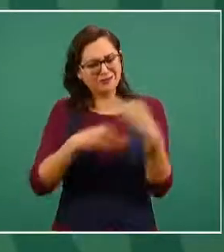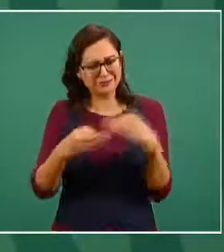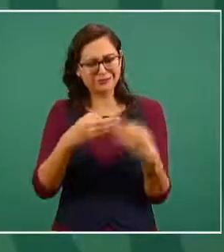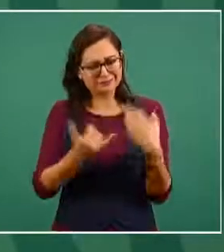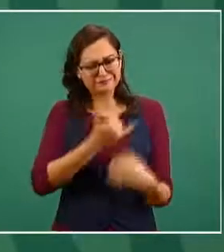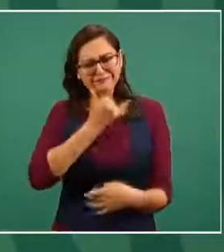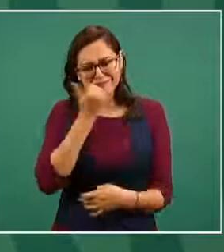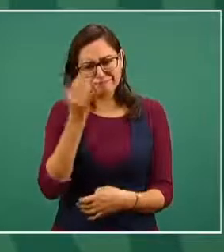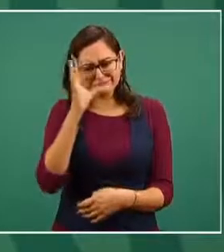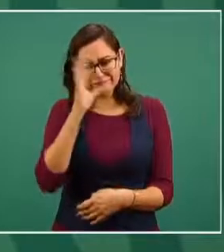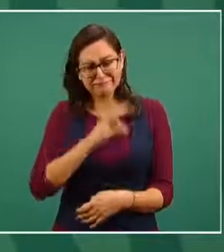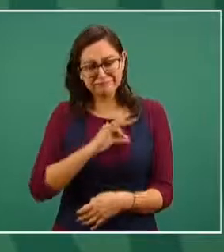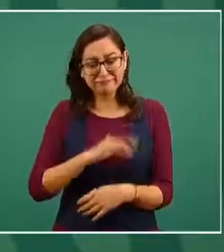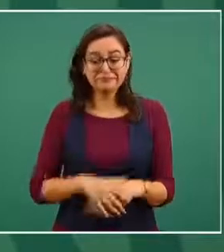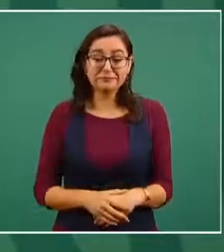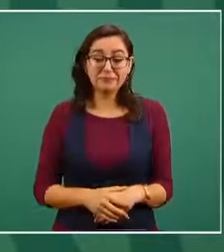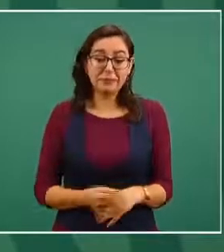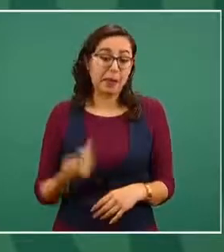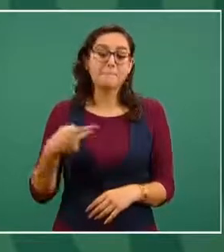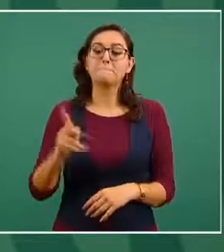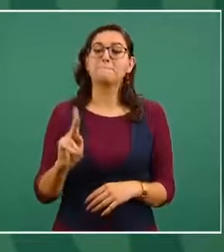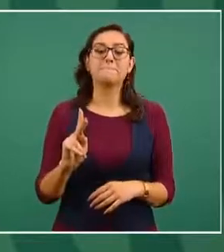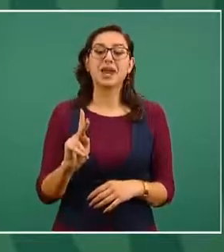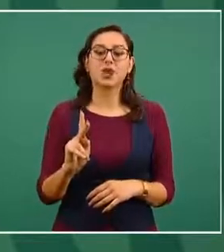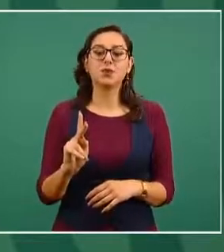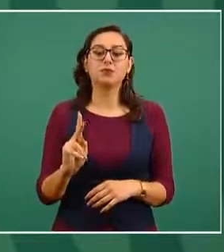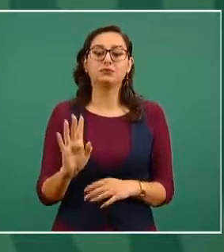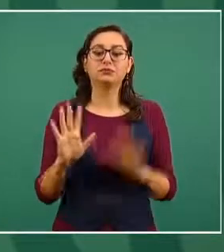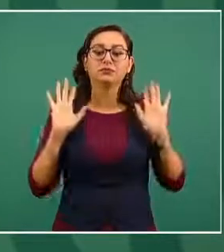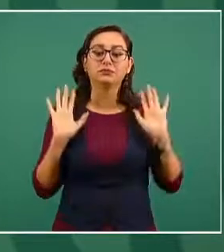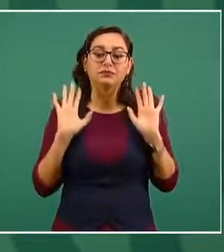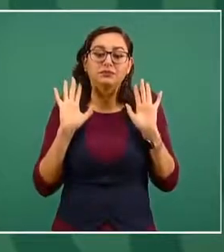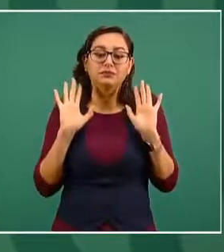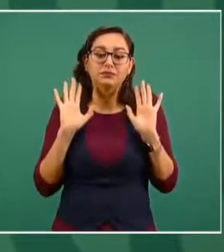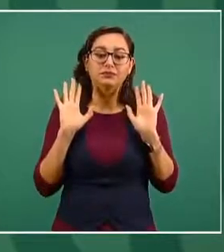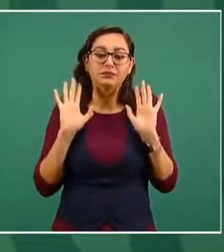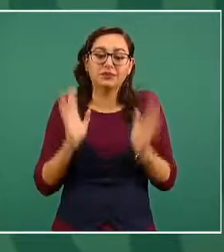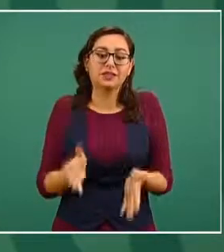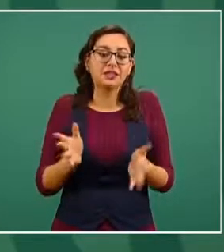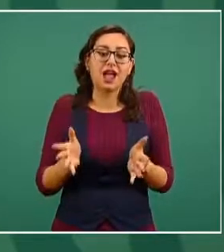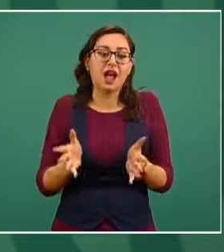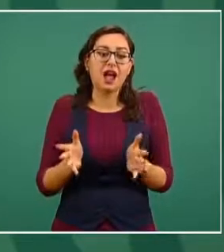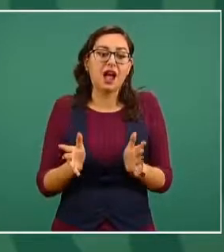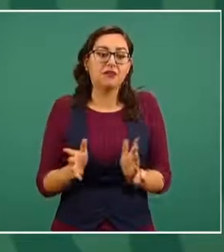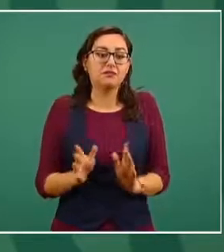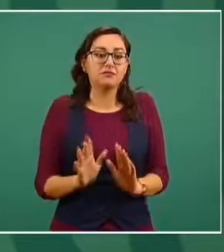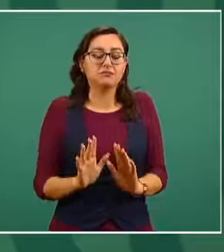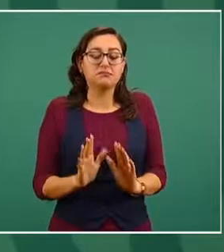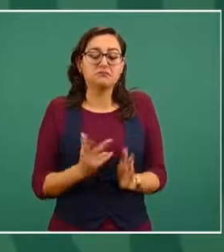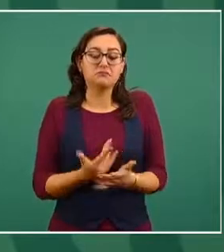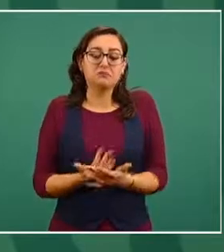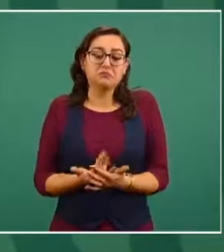pero eso ya es cosa de dejarlo a los